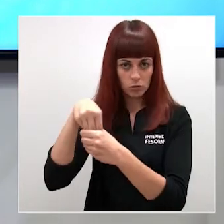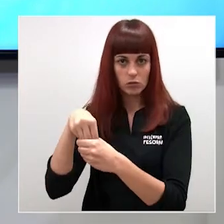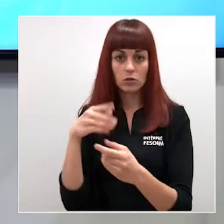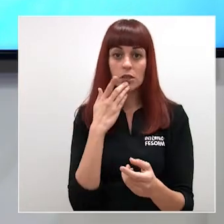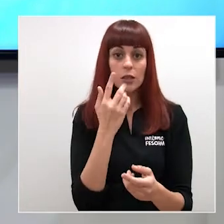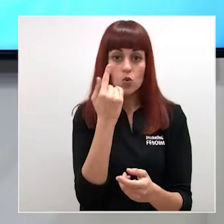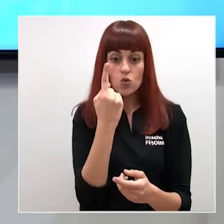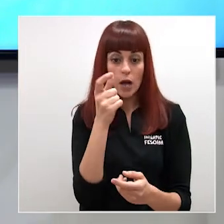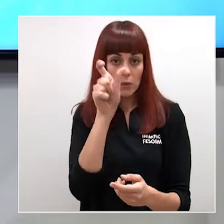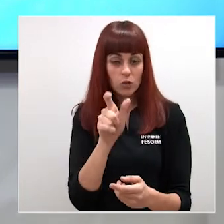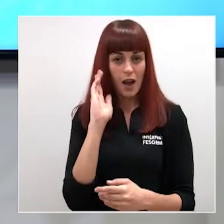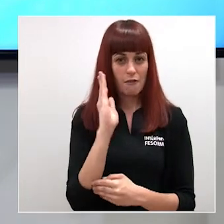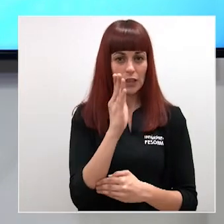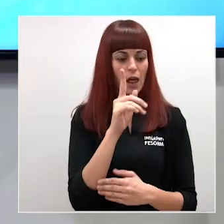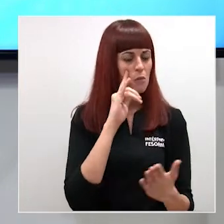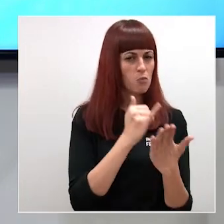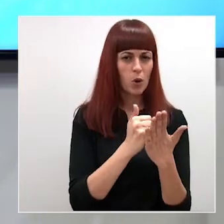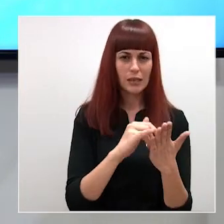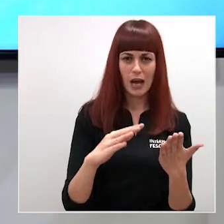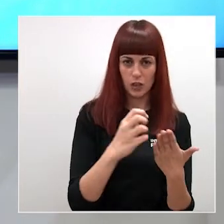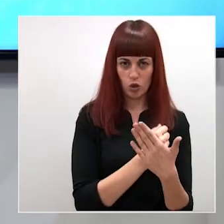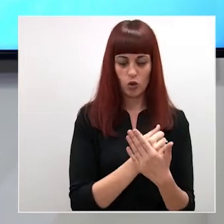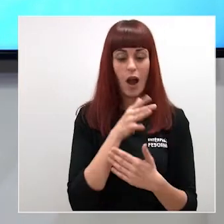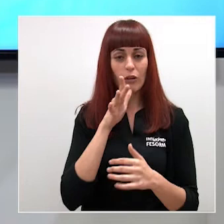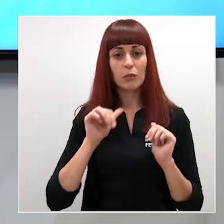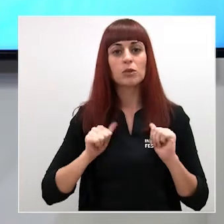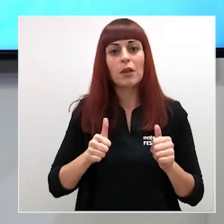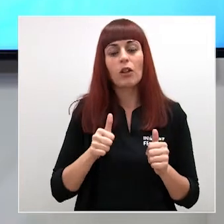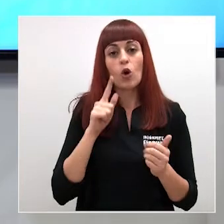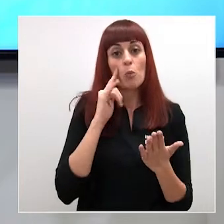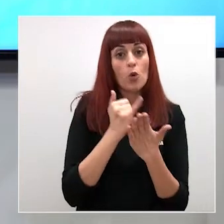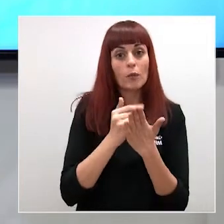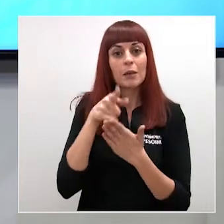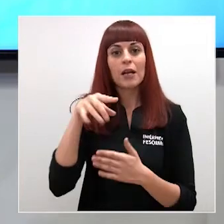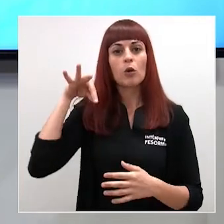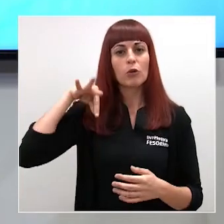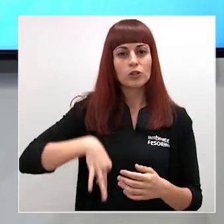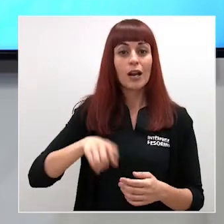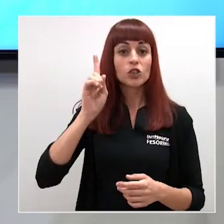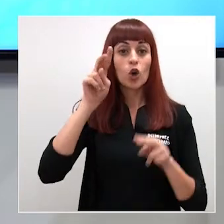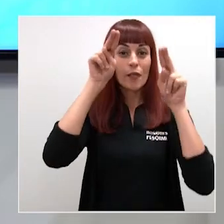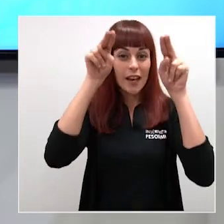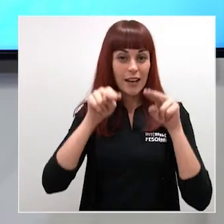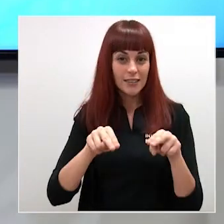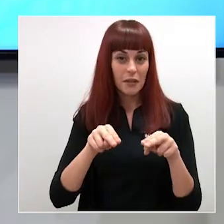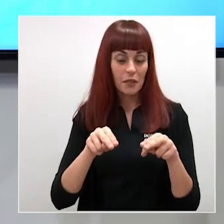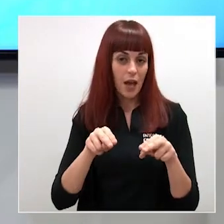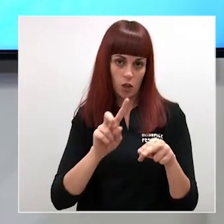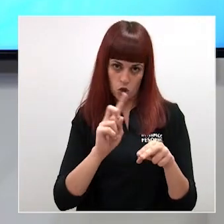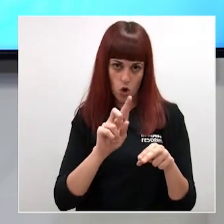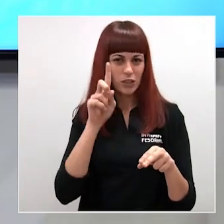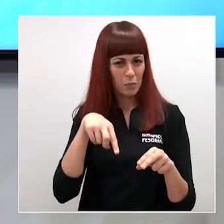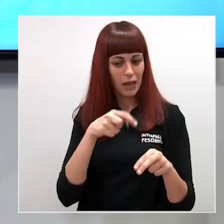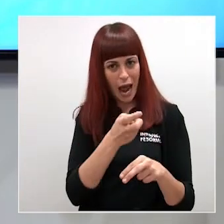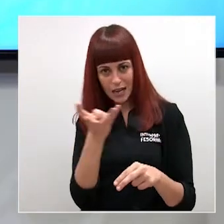que tenían algún afectado ahora estamos empezando a hacer test a todos los profesionales no solamente ya de las residencias con personas afectadas sino todo el